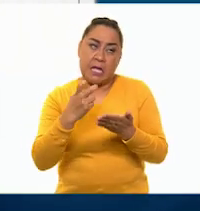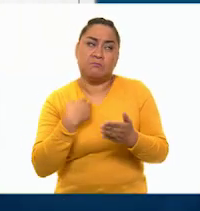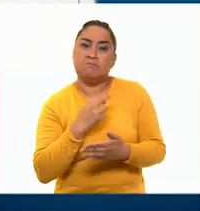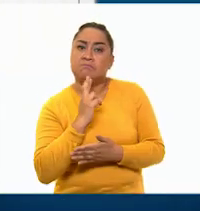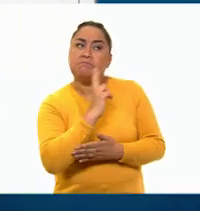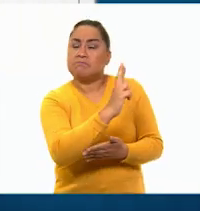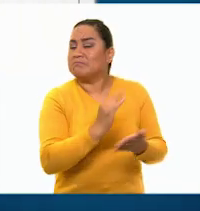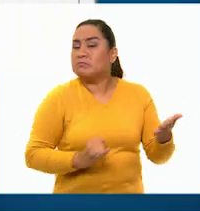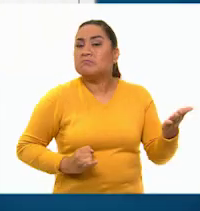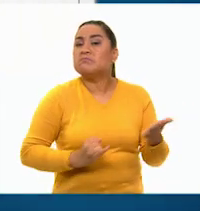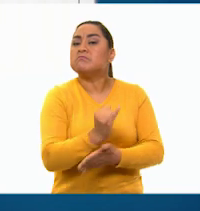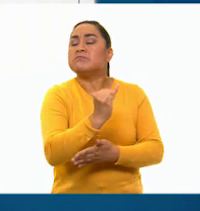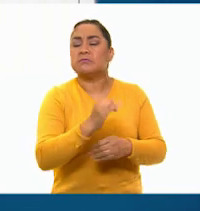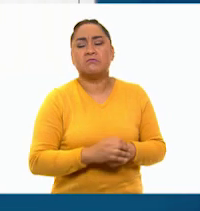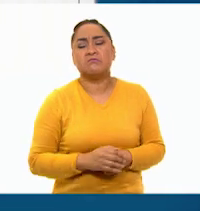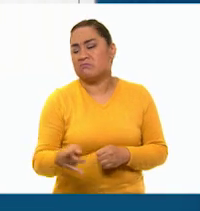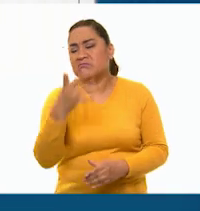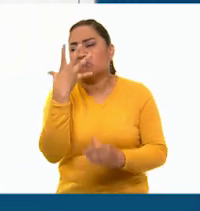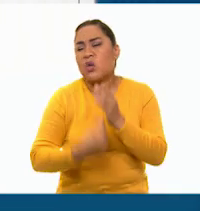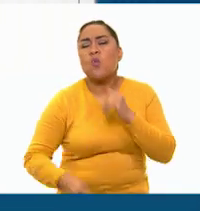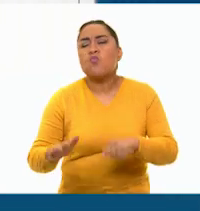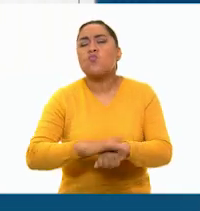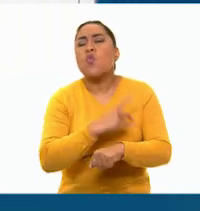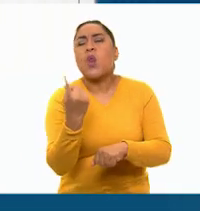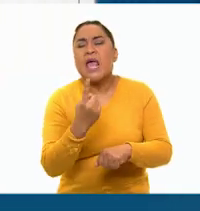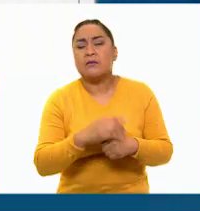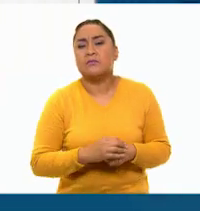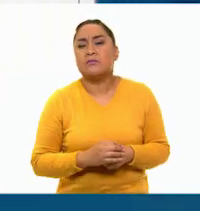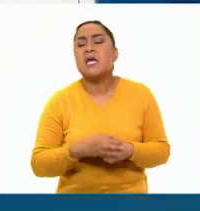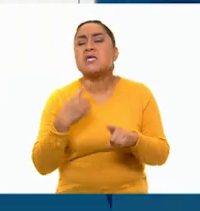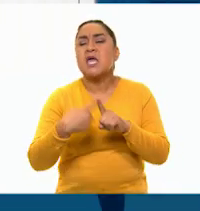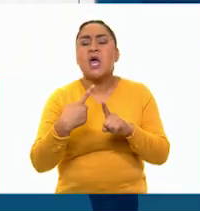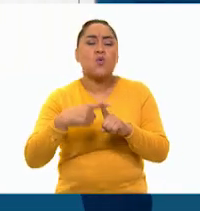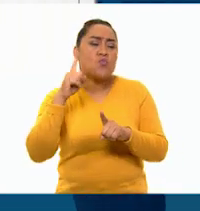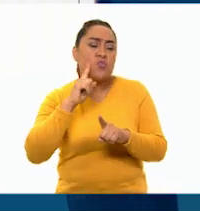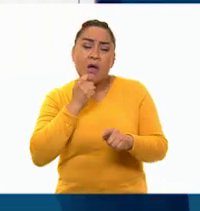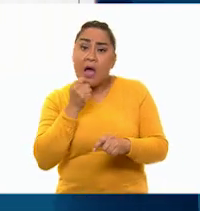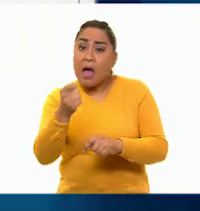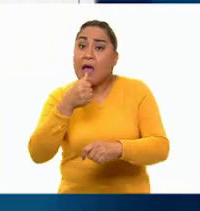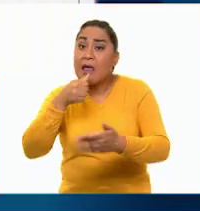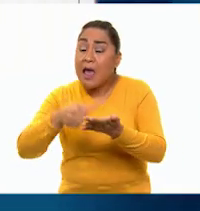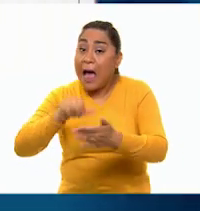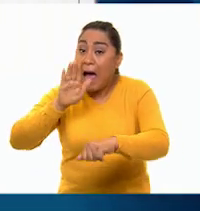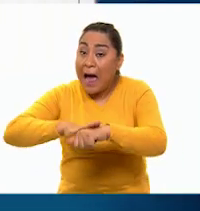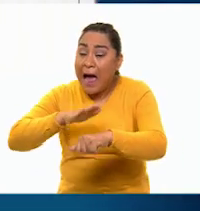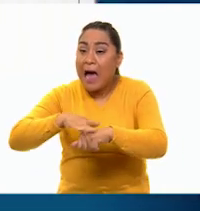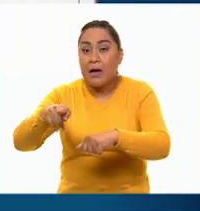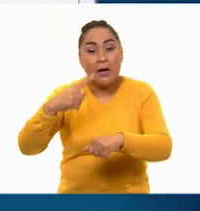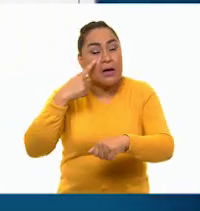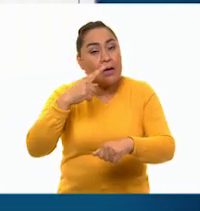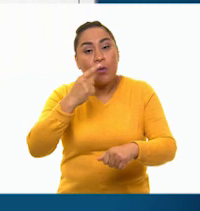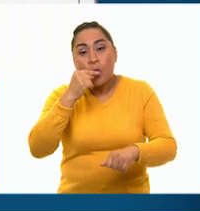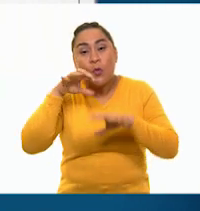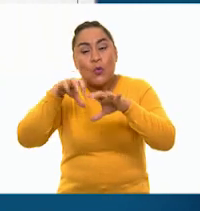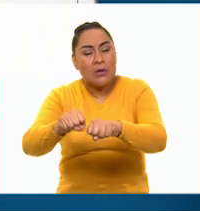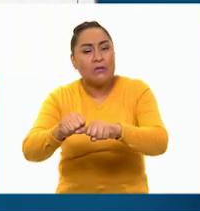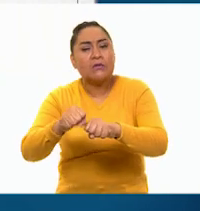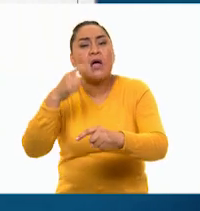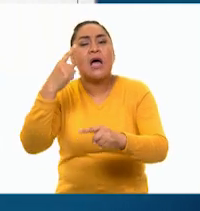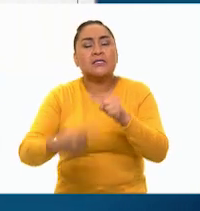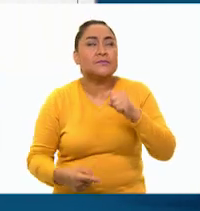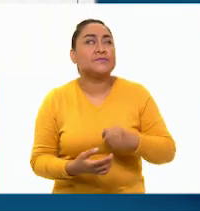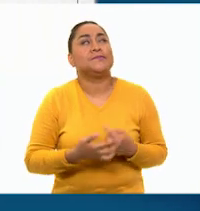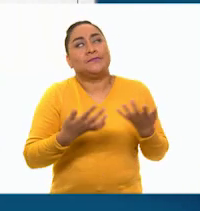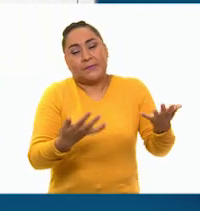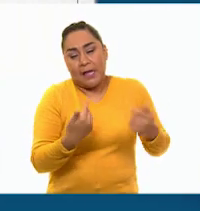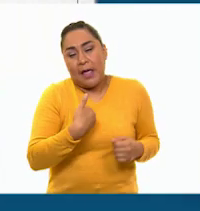tajantemente. ¿Y por qué huyó? ¿Quién es la mujer que le entregó la carta advirtiéndole que la justicia la buscaba? Ya